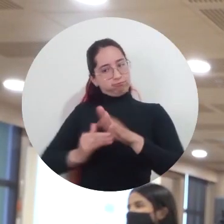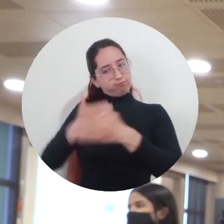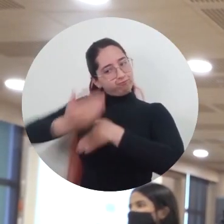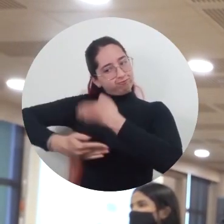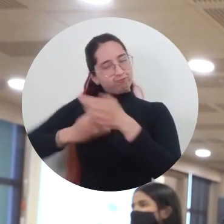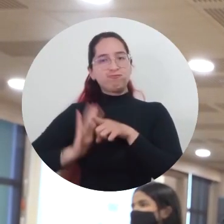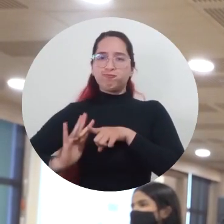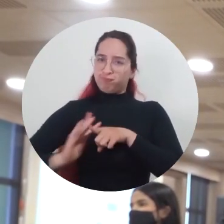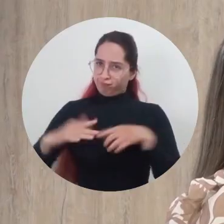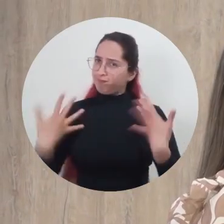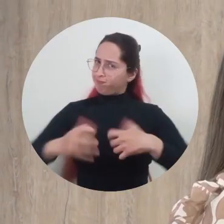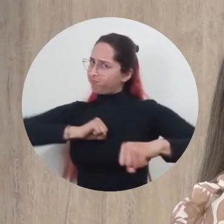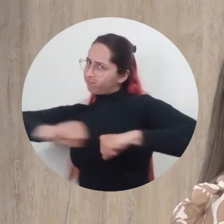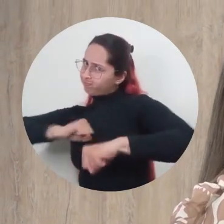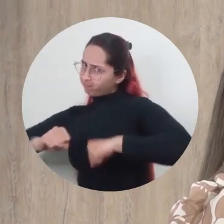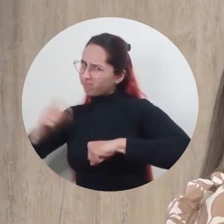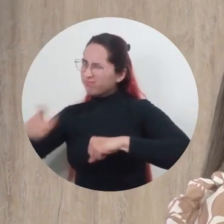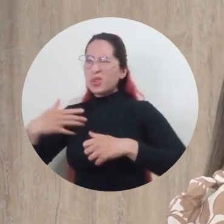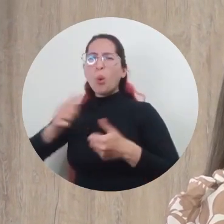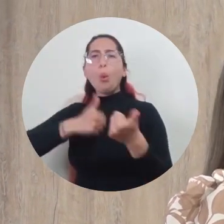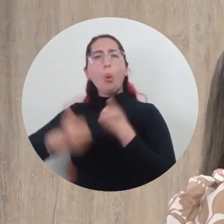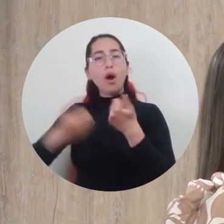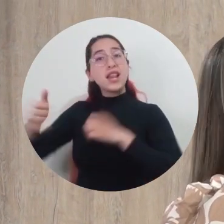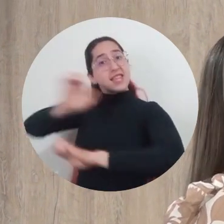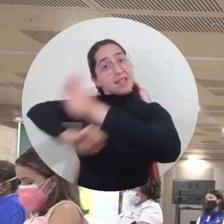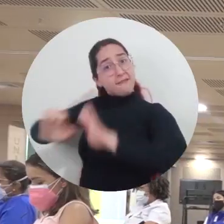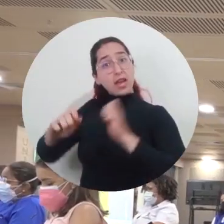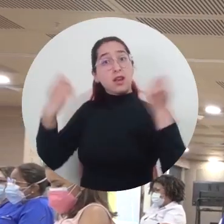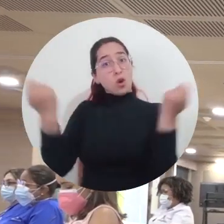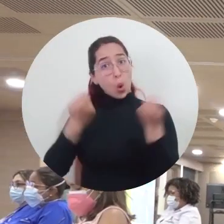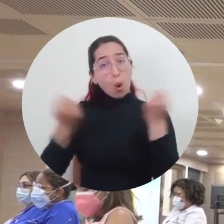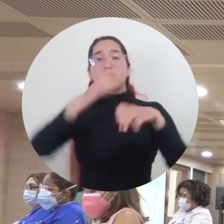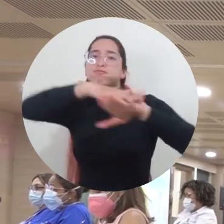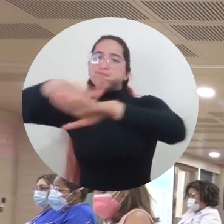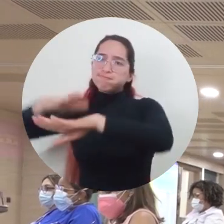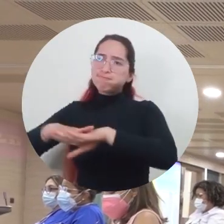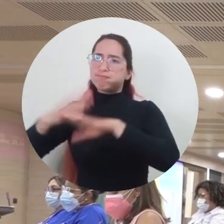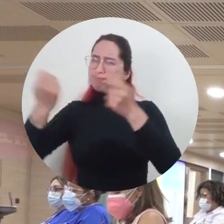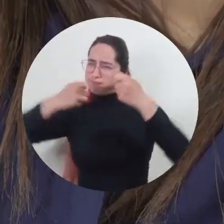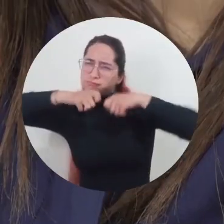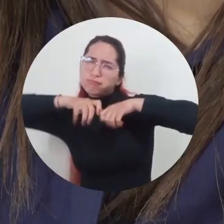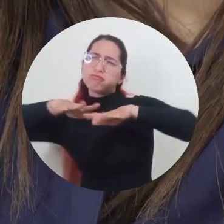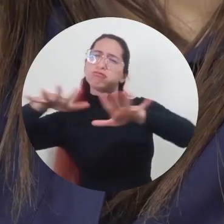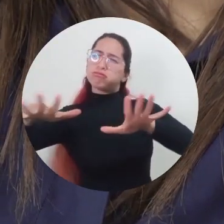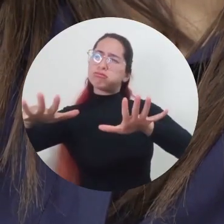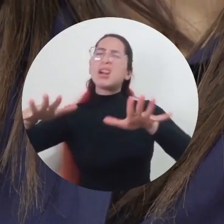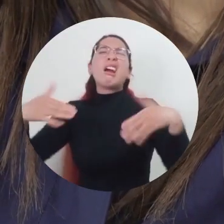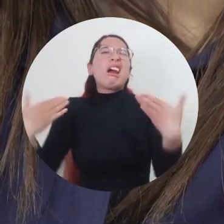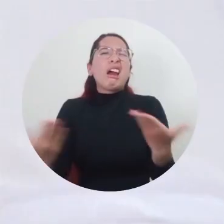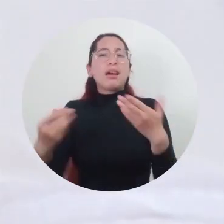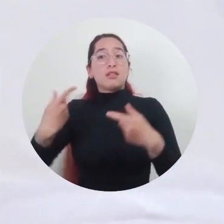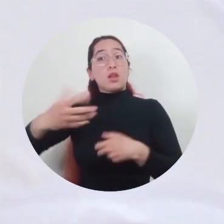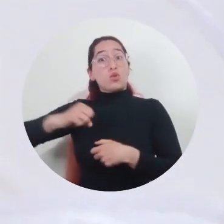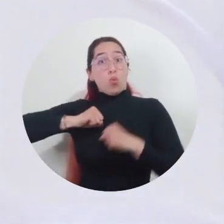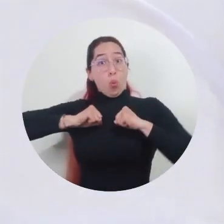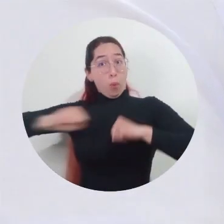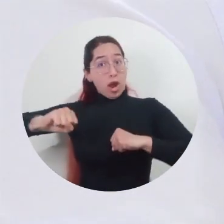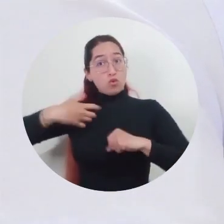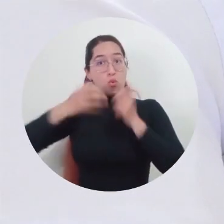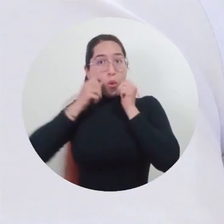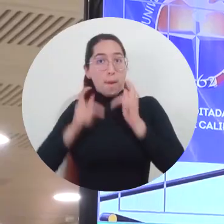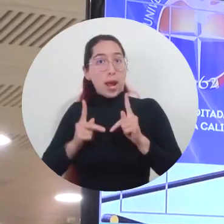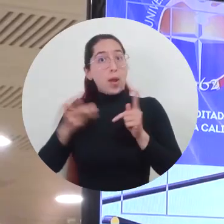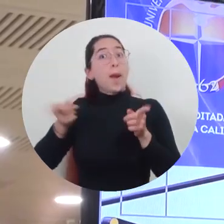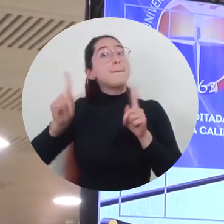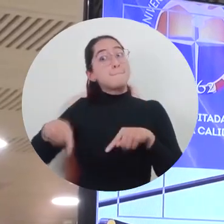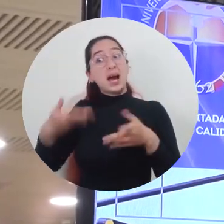esta importante y necesaria labor que es la defensa, la promoción, la promulgación, la divulgación de los derechos humanos,